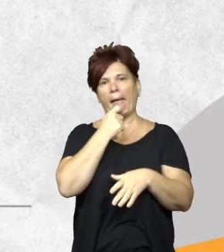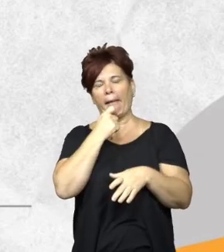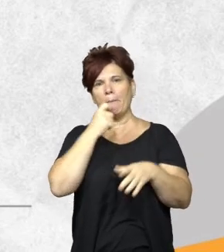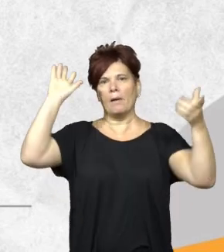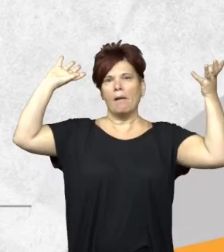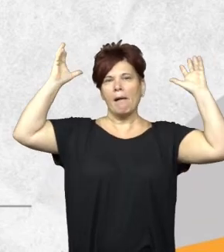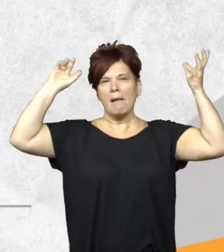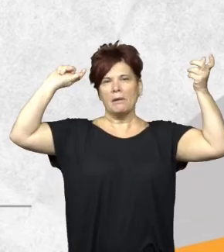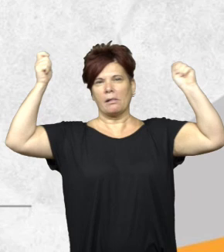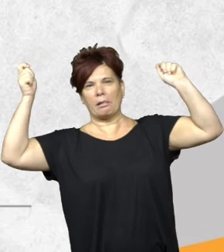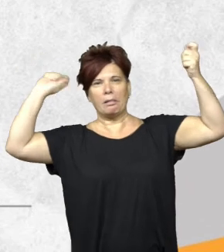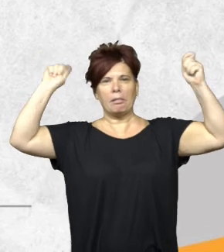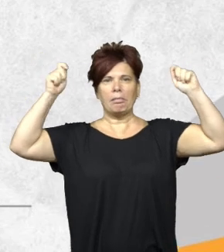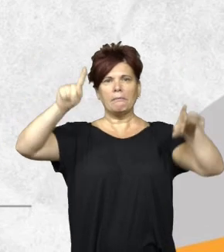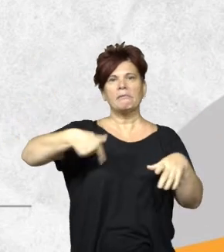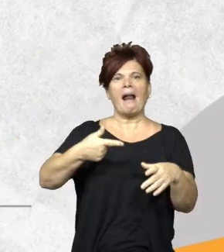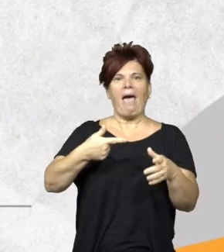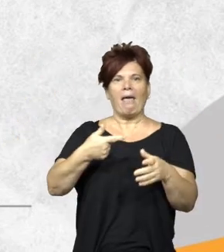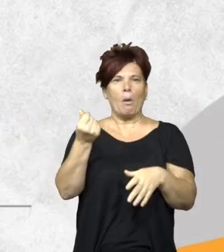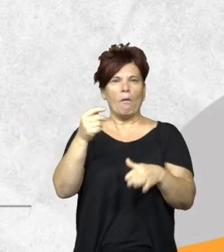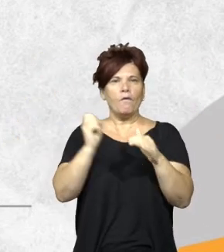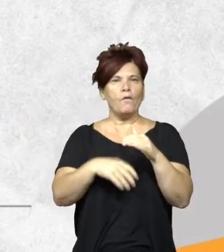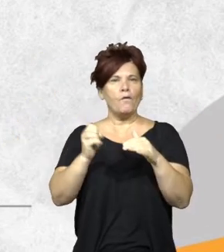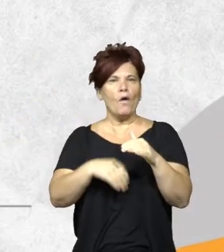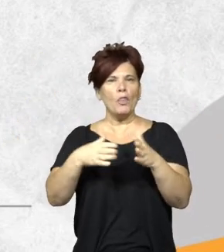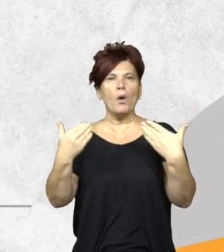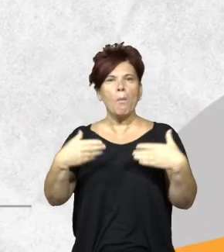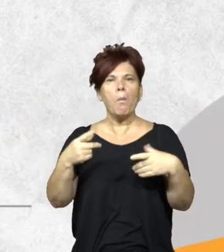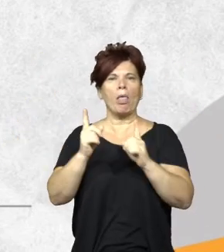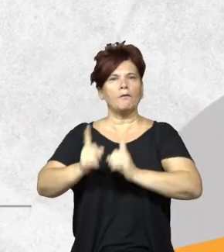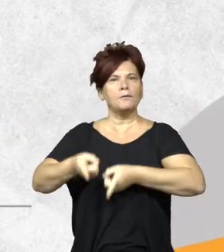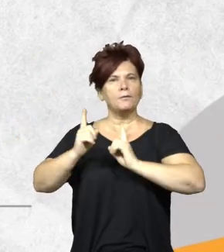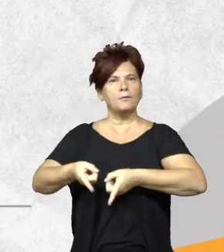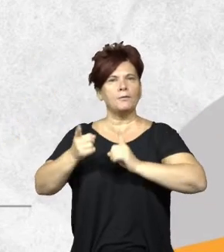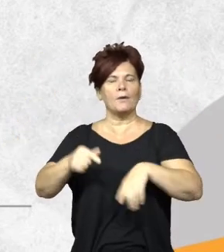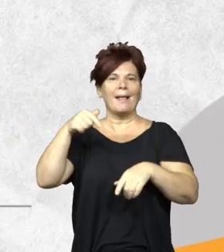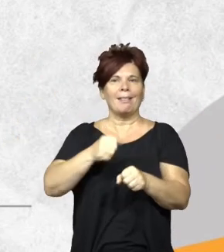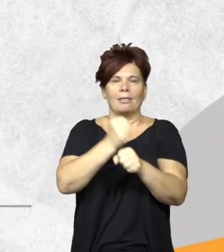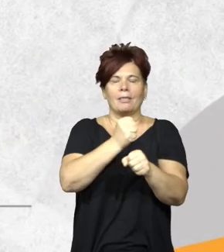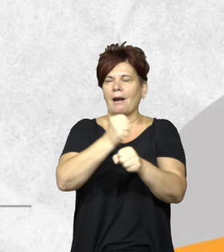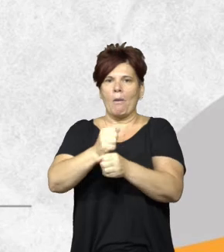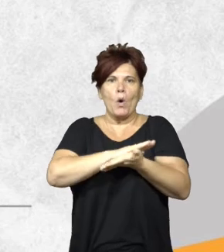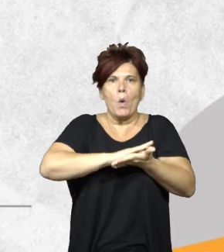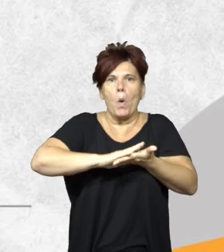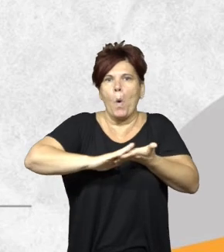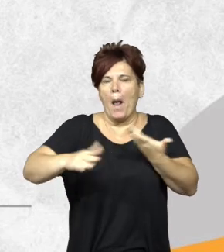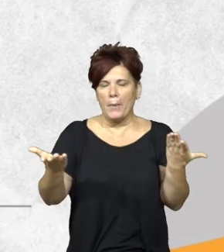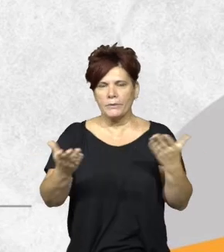venga acompañada de una serie de fondos que pueda sustentar estas nuevas tareas que nos obligan.